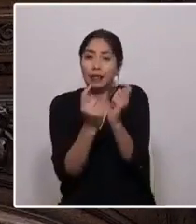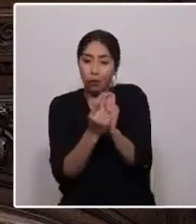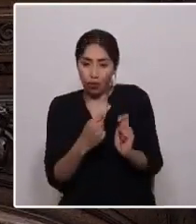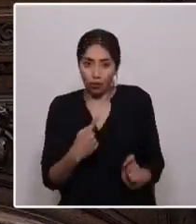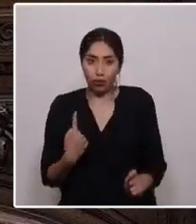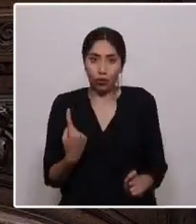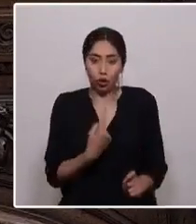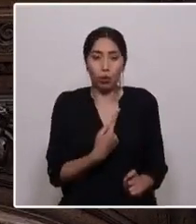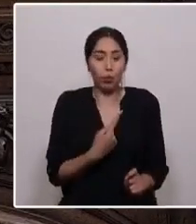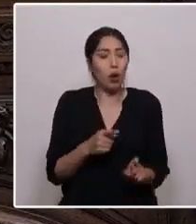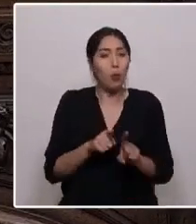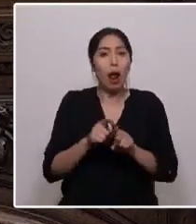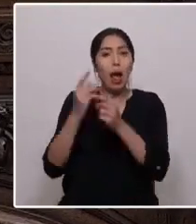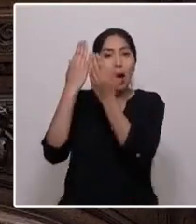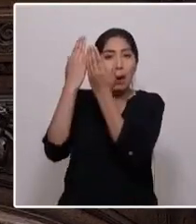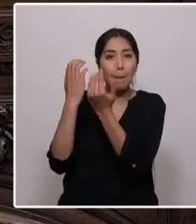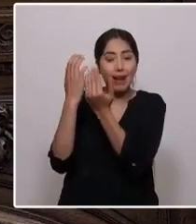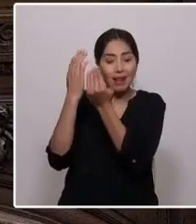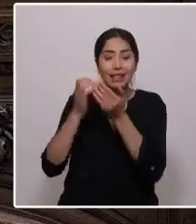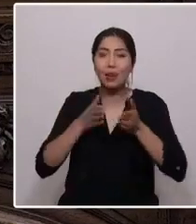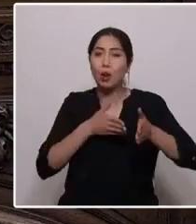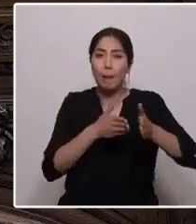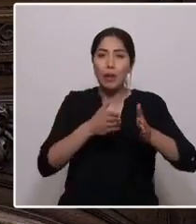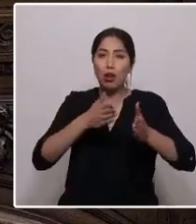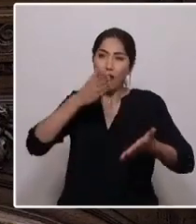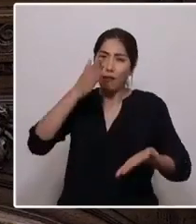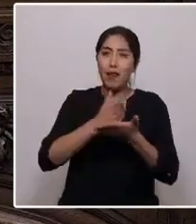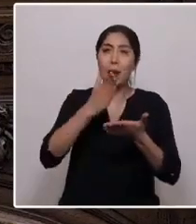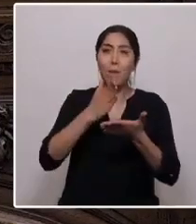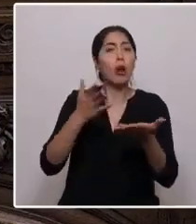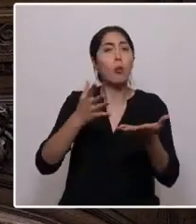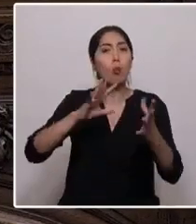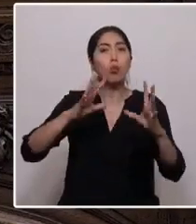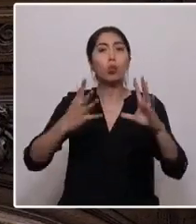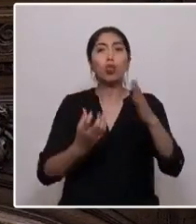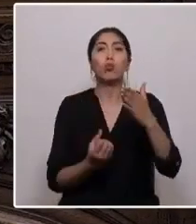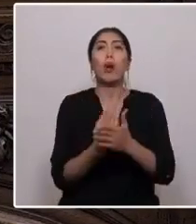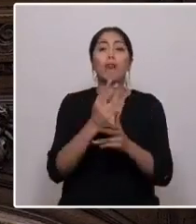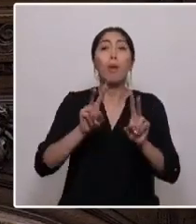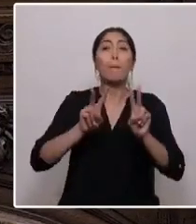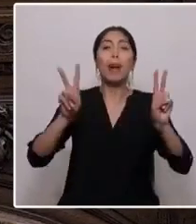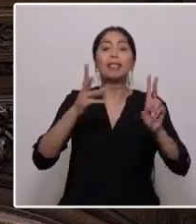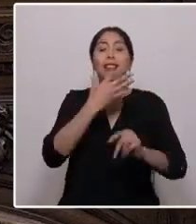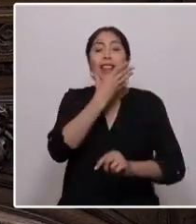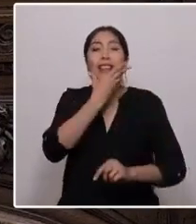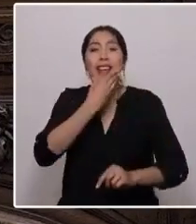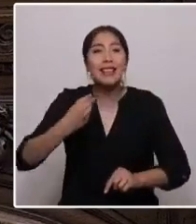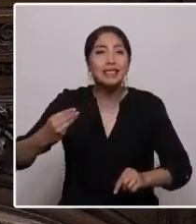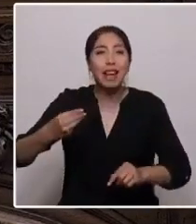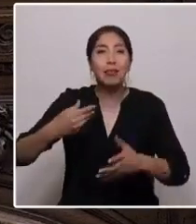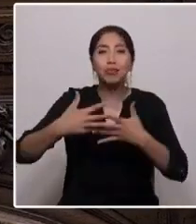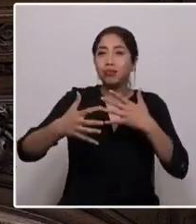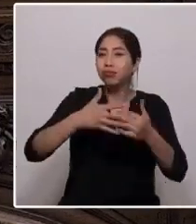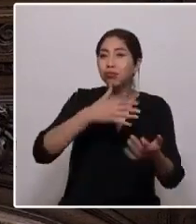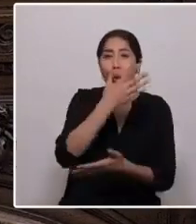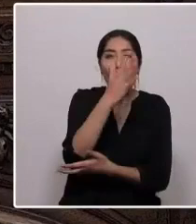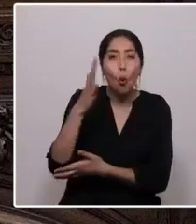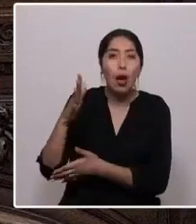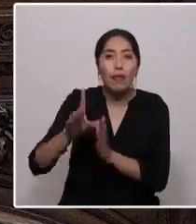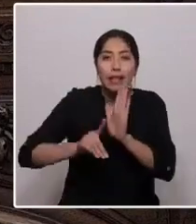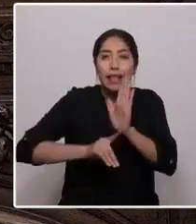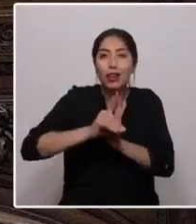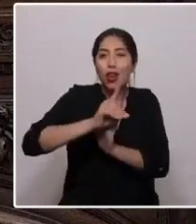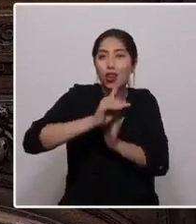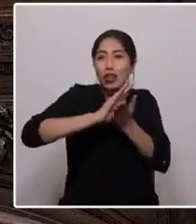y a esperanza que inicie un camino firme hacia un mundo nuevo donde la paz, la belleza, la abundancia y el desarrollo integral de todo nuestro